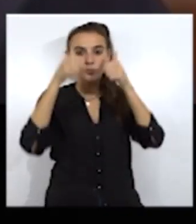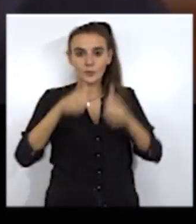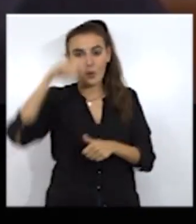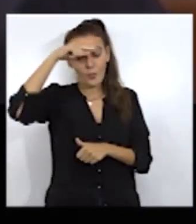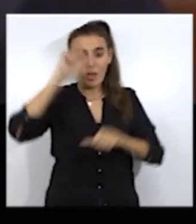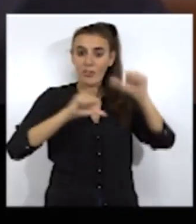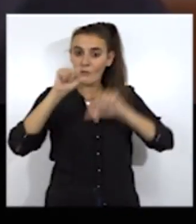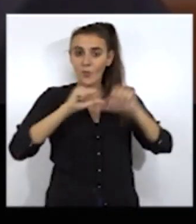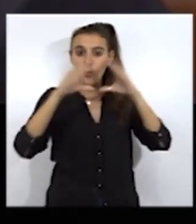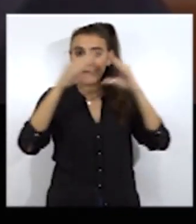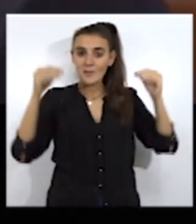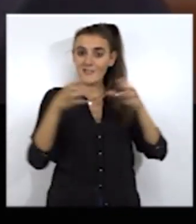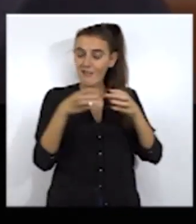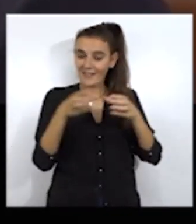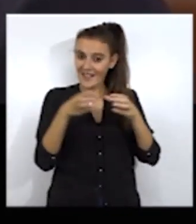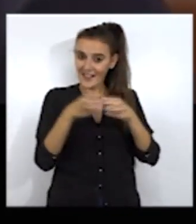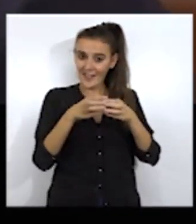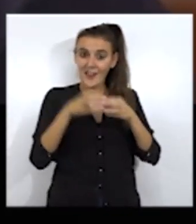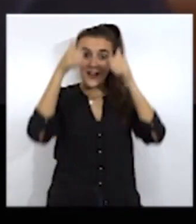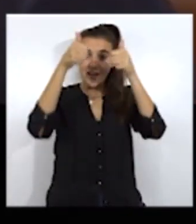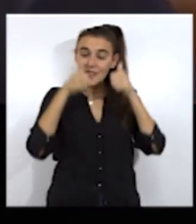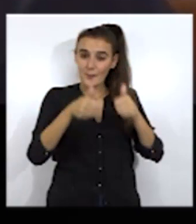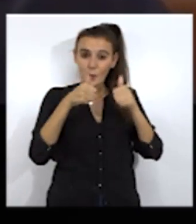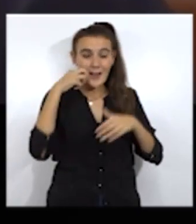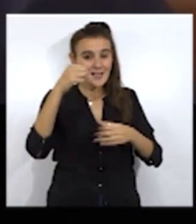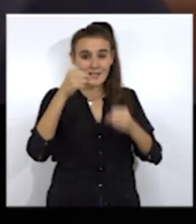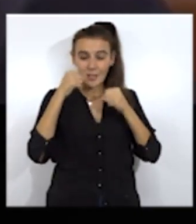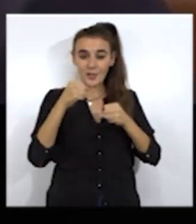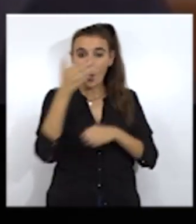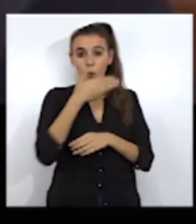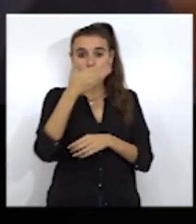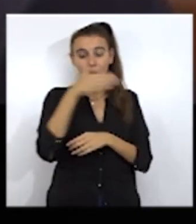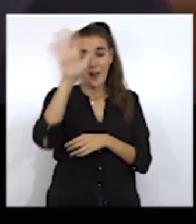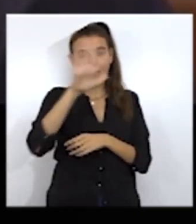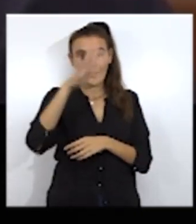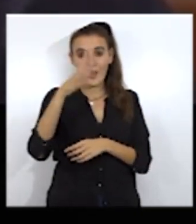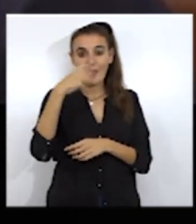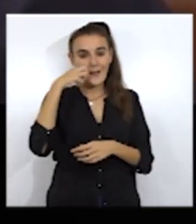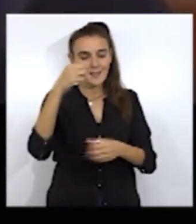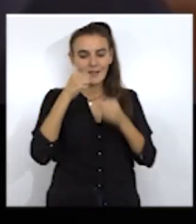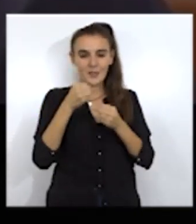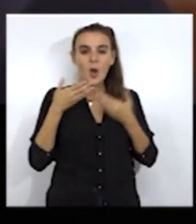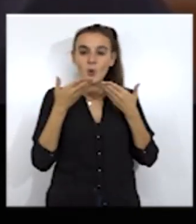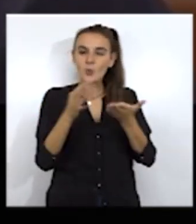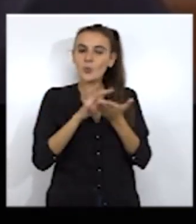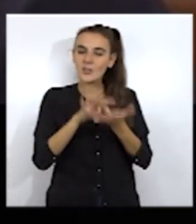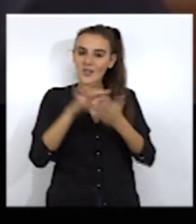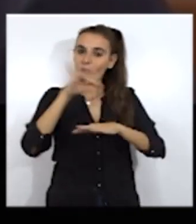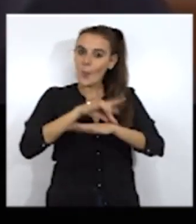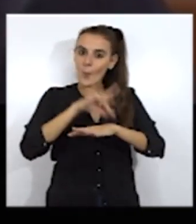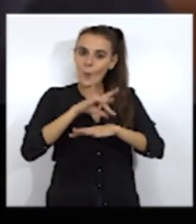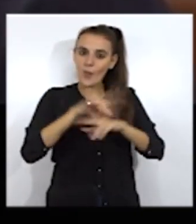grado en Medicina y Cirugía por la Universidad de Granada y diplomado en Sanidad por la Escuela Nacional de Sanidad. Ha prestado sus